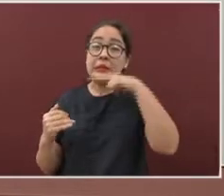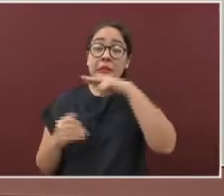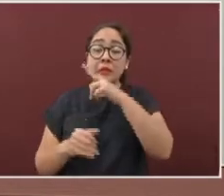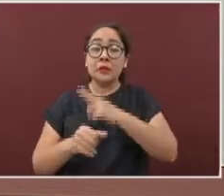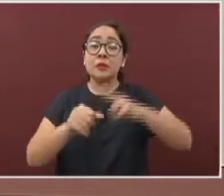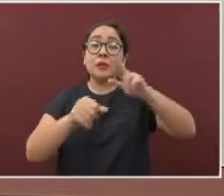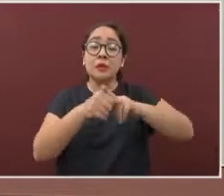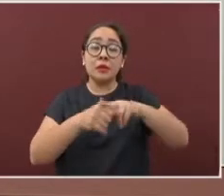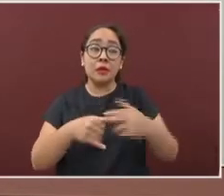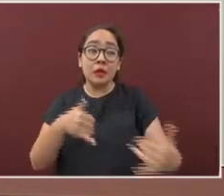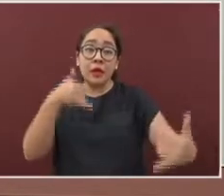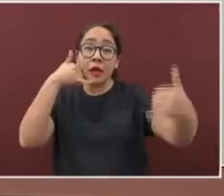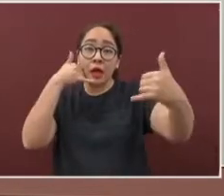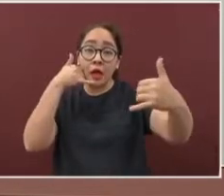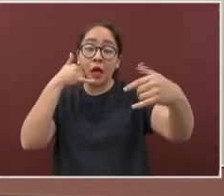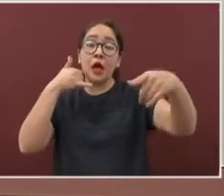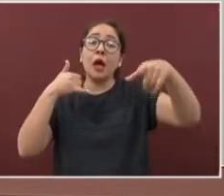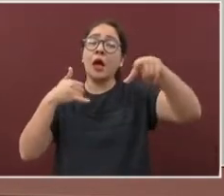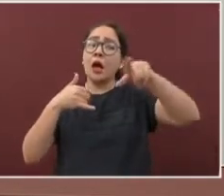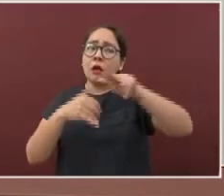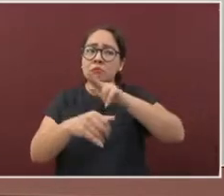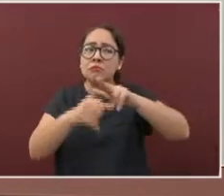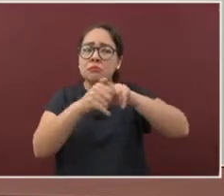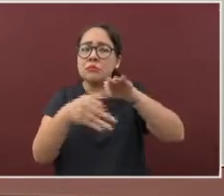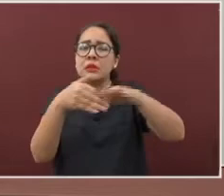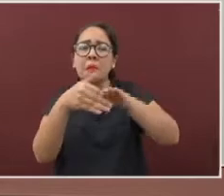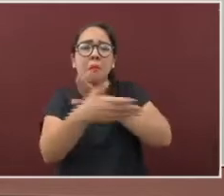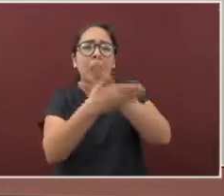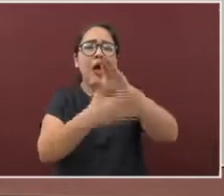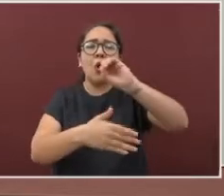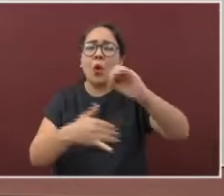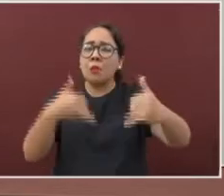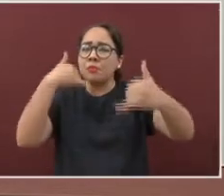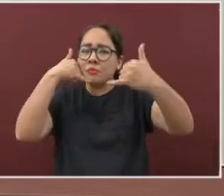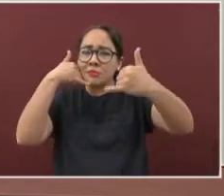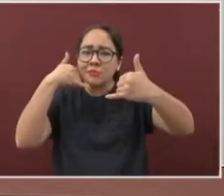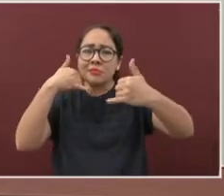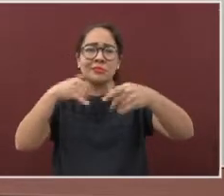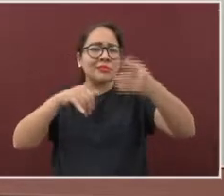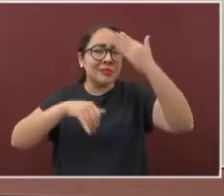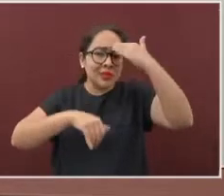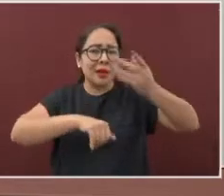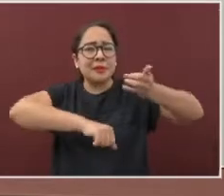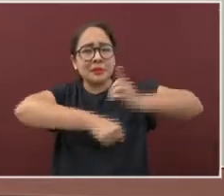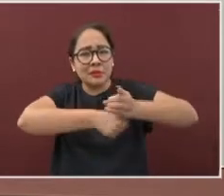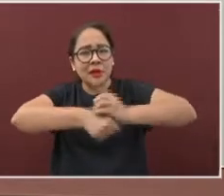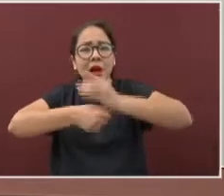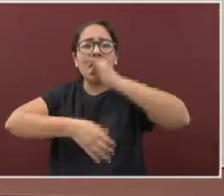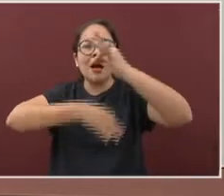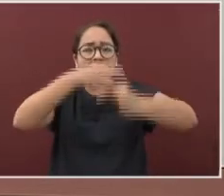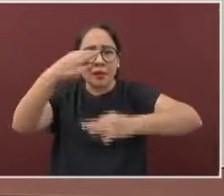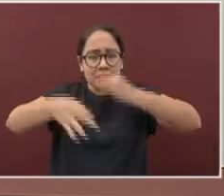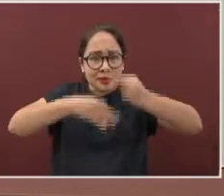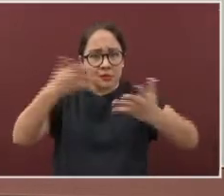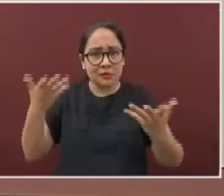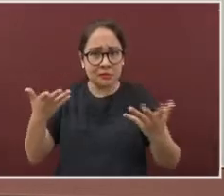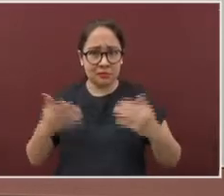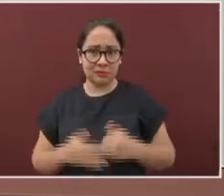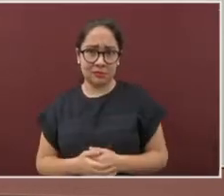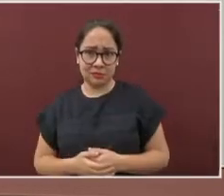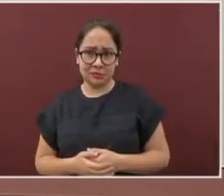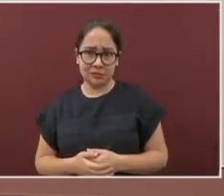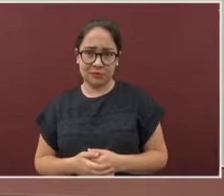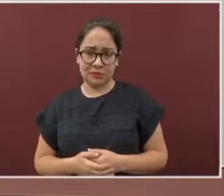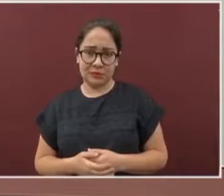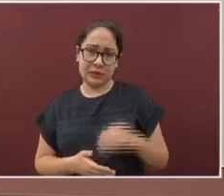o llamen al número de atención que cada noche les brindamos. Ya cuando sean evaluados